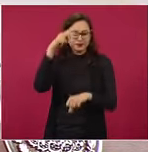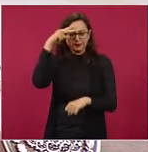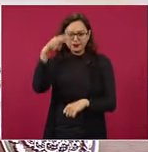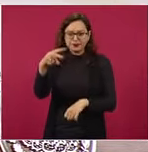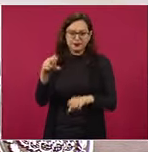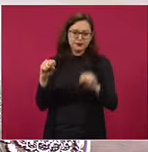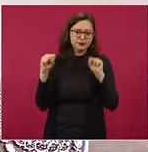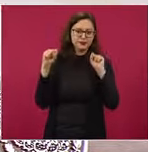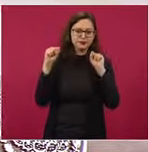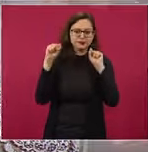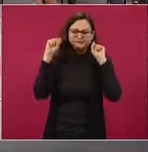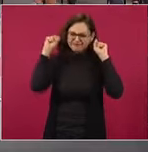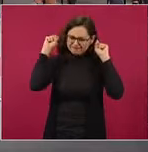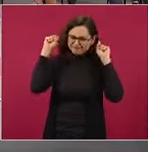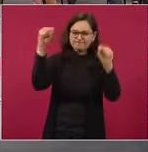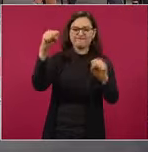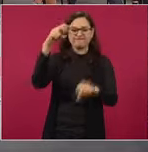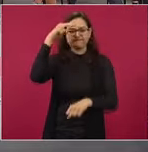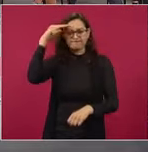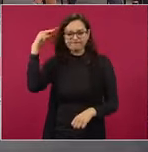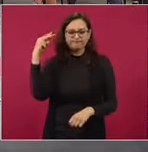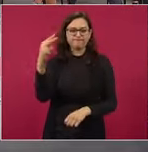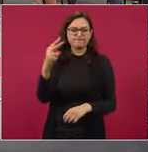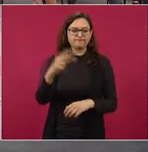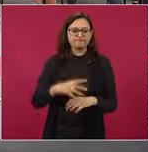que reviva México.